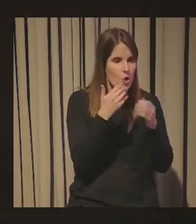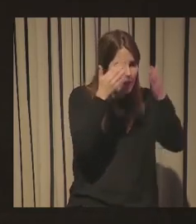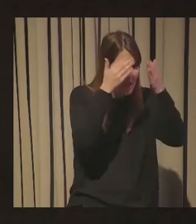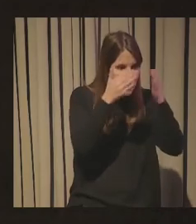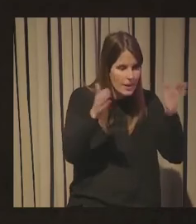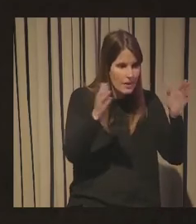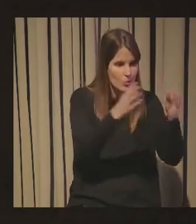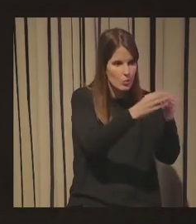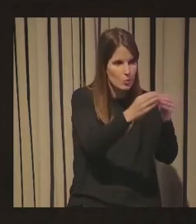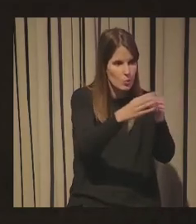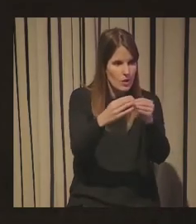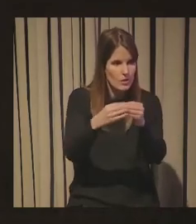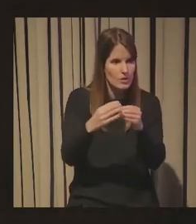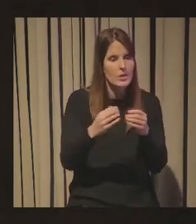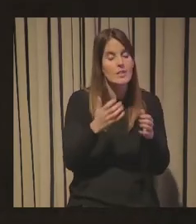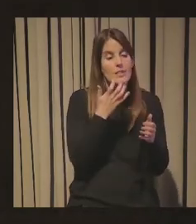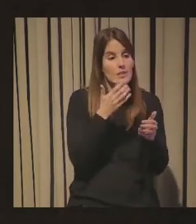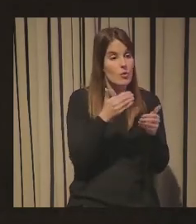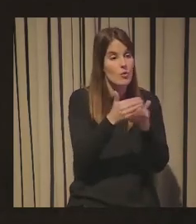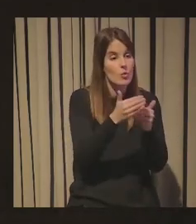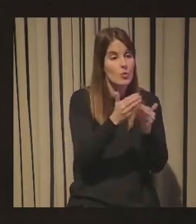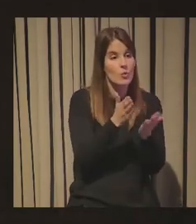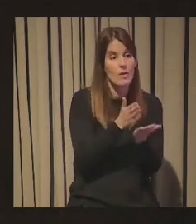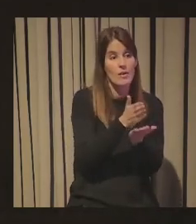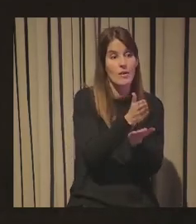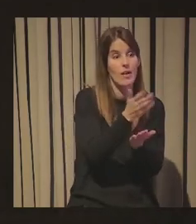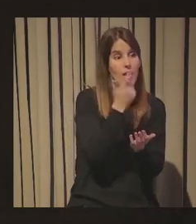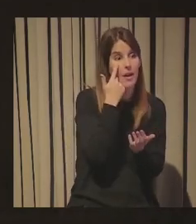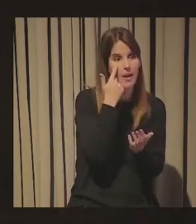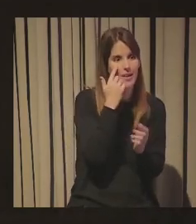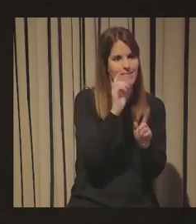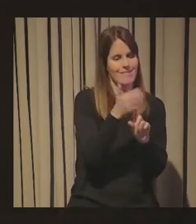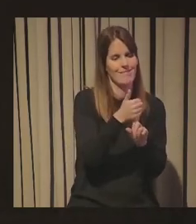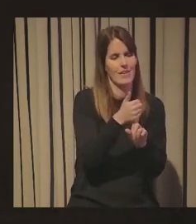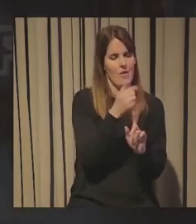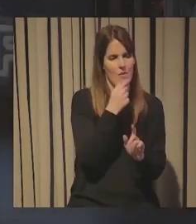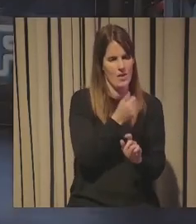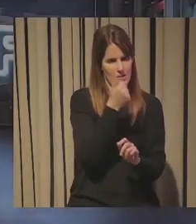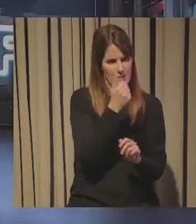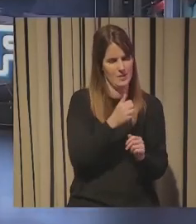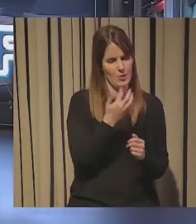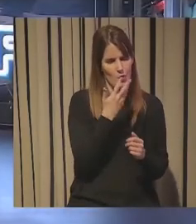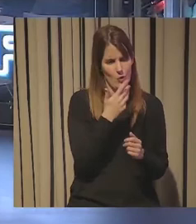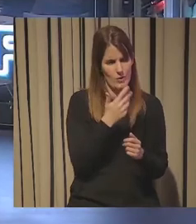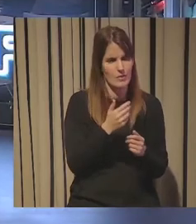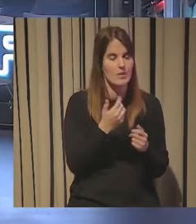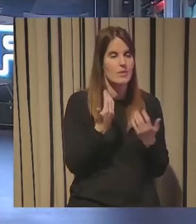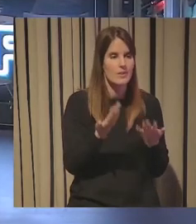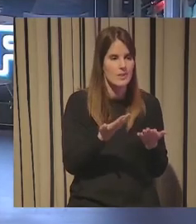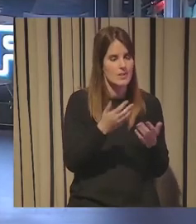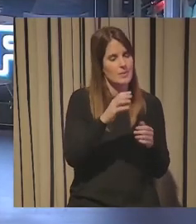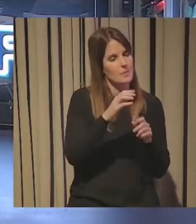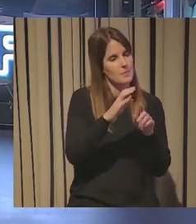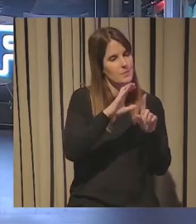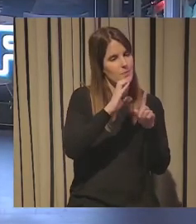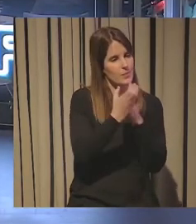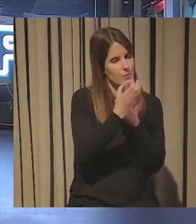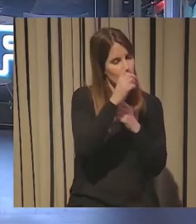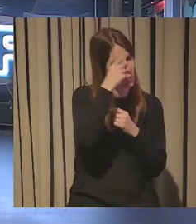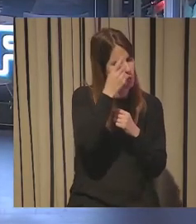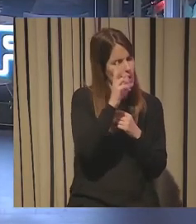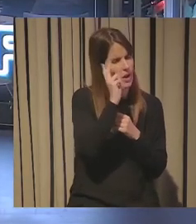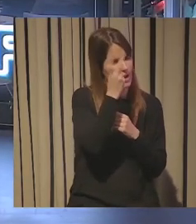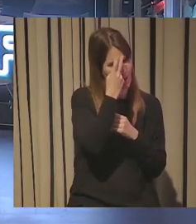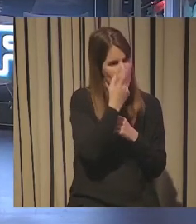va a suceder y si ya entiendes lo que va a suceder ni te cuento entonces yo creo que hay aparte del cambio de cultura que me uno completamente